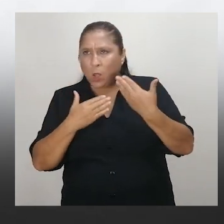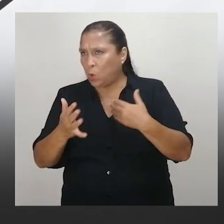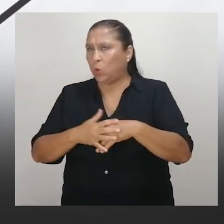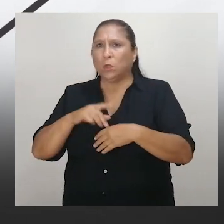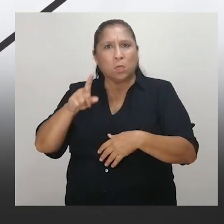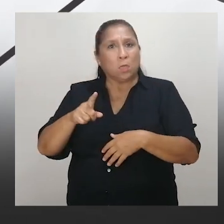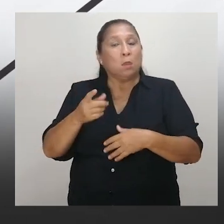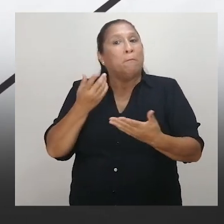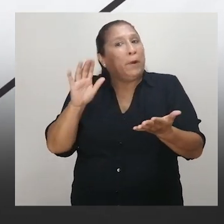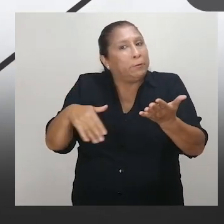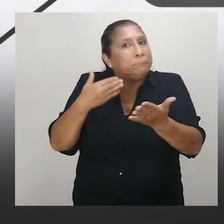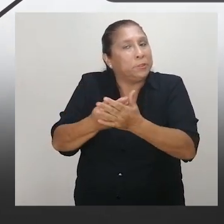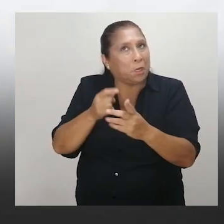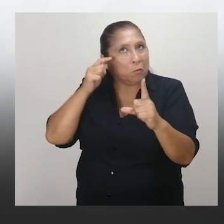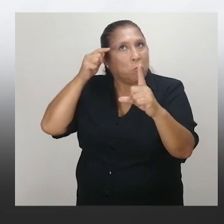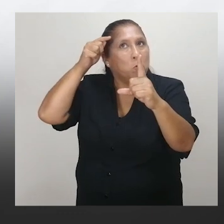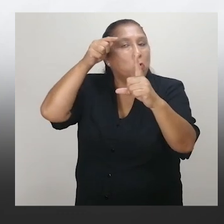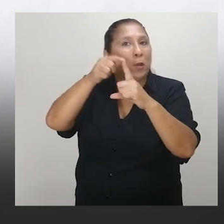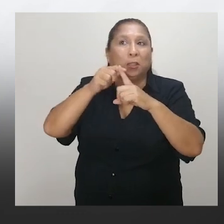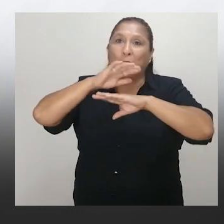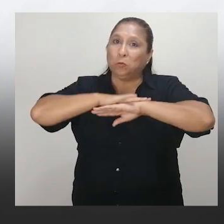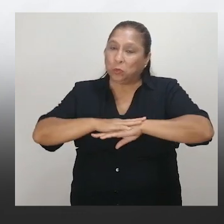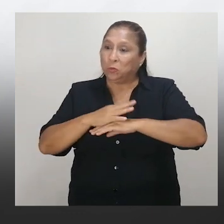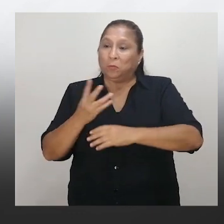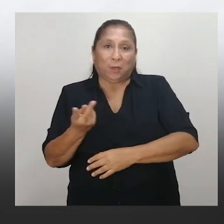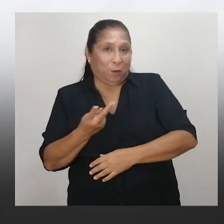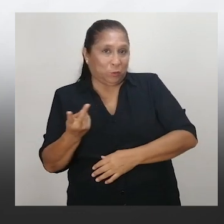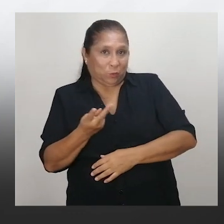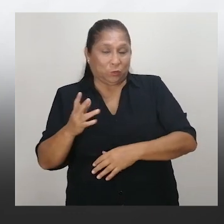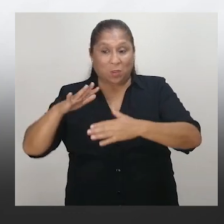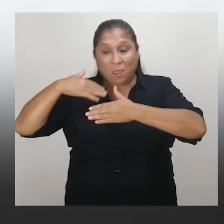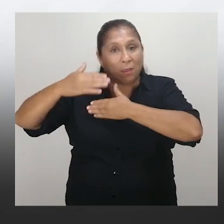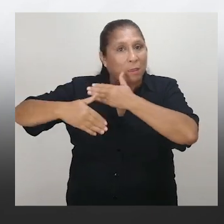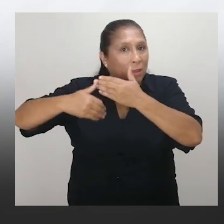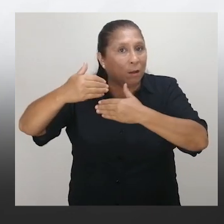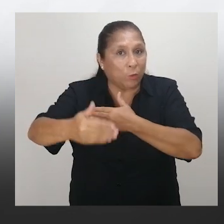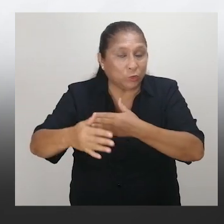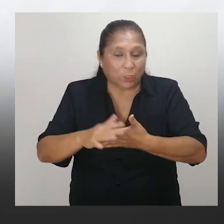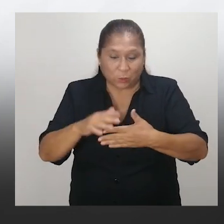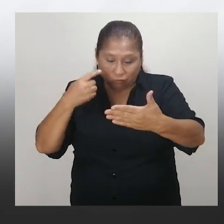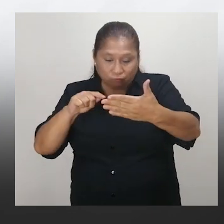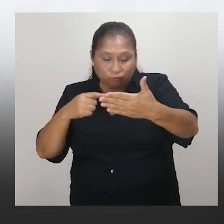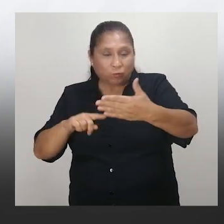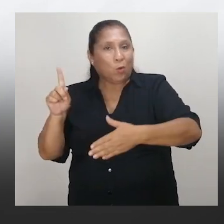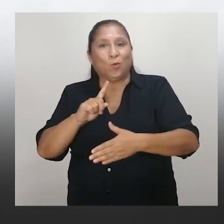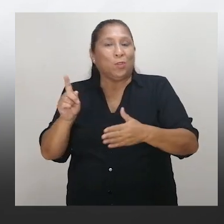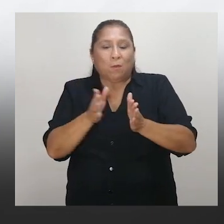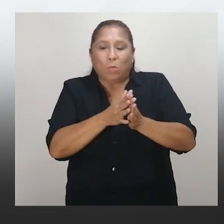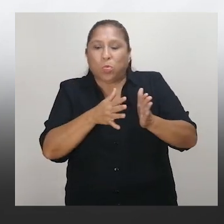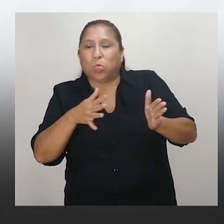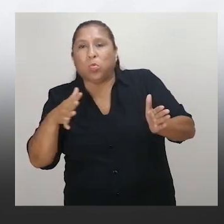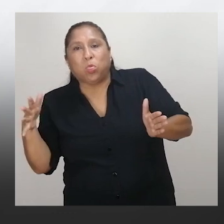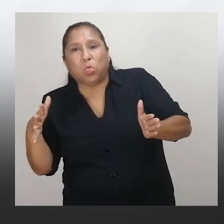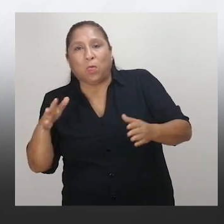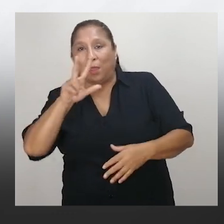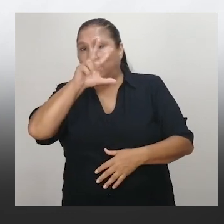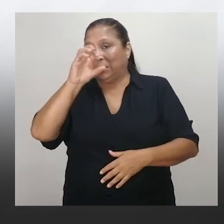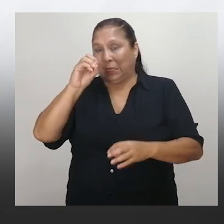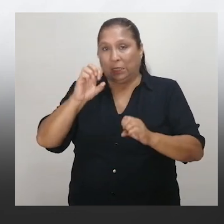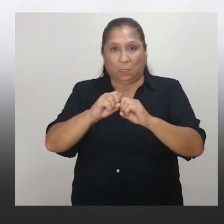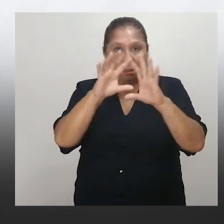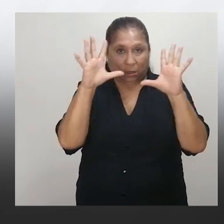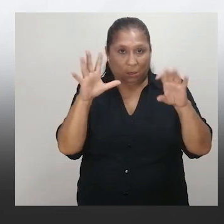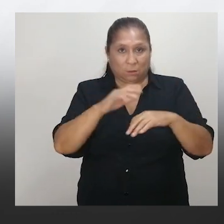actitud de diálogo y apertura de las partes para llegar a un acuerdo satisfactorio. El proceso deliberativo no debe